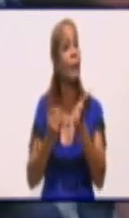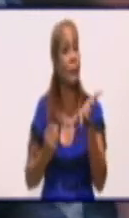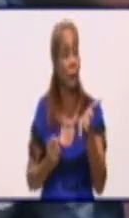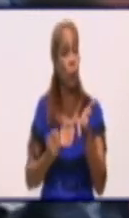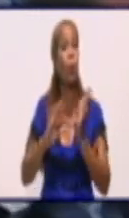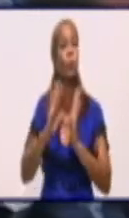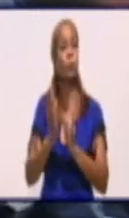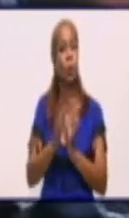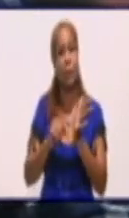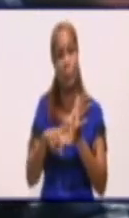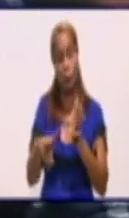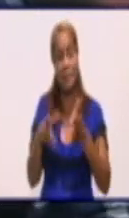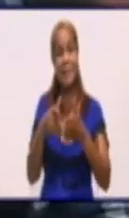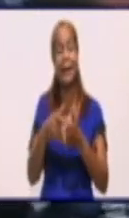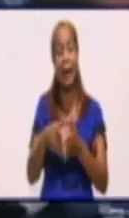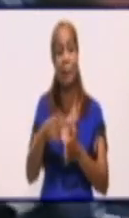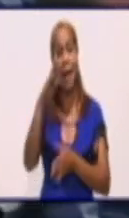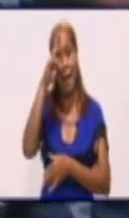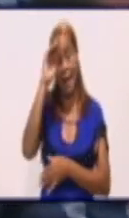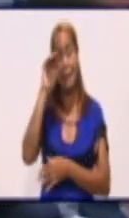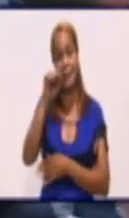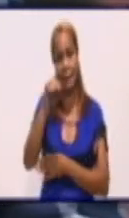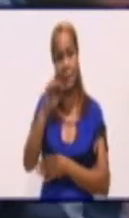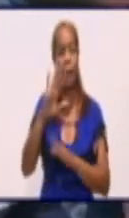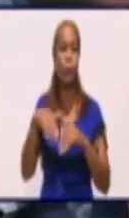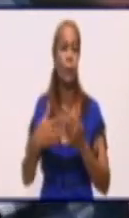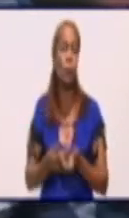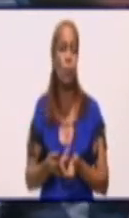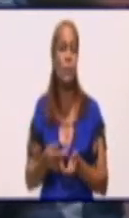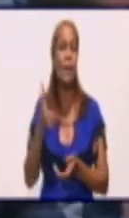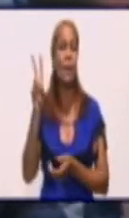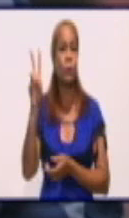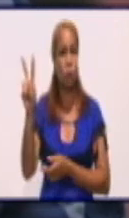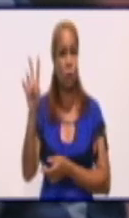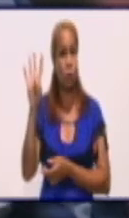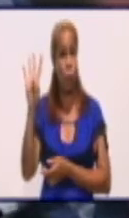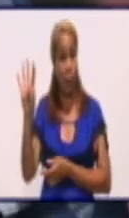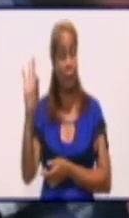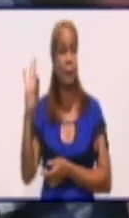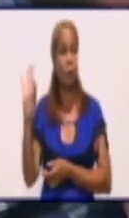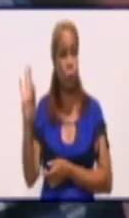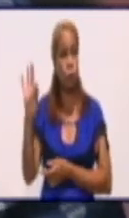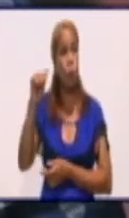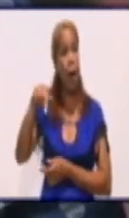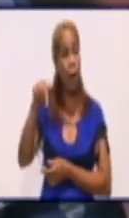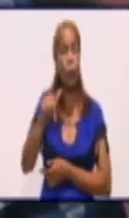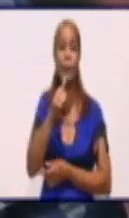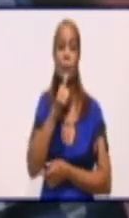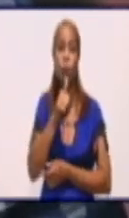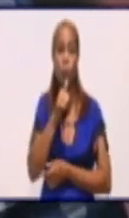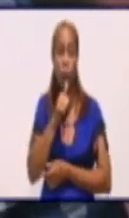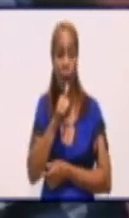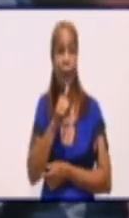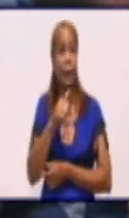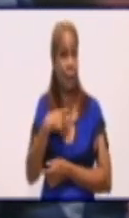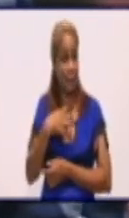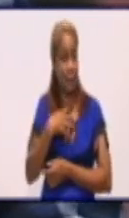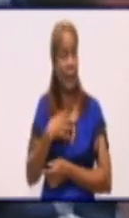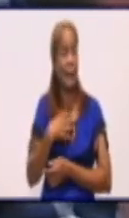ingresados. Los sospechosos, con una cifra de 248 en estos momentos, de ellos 41 de alto riesgo,